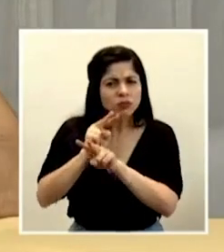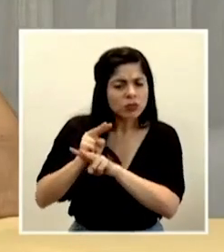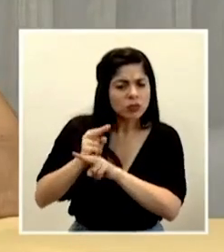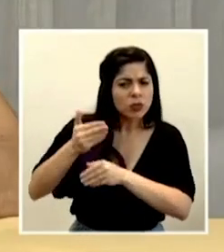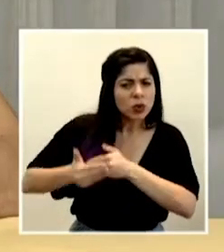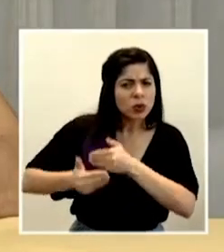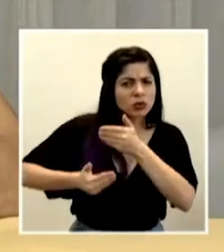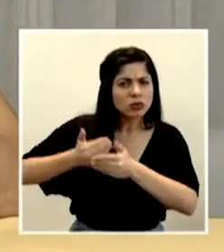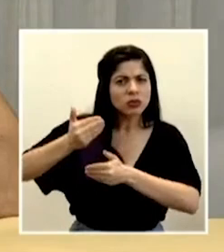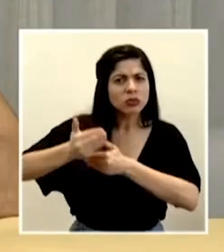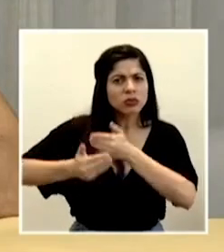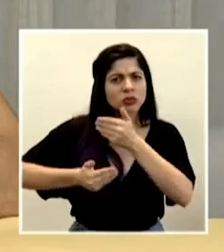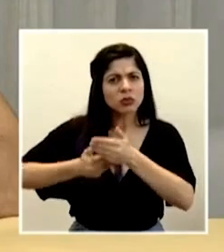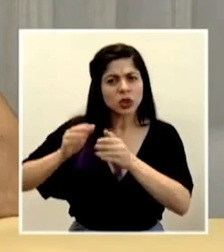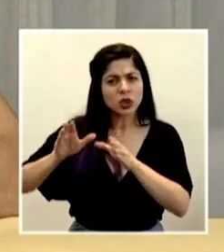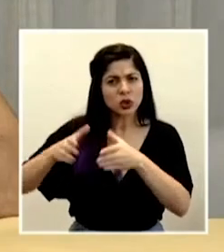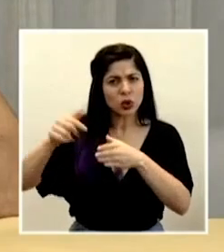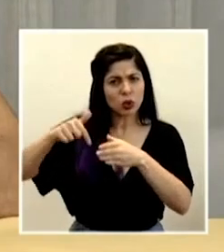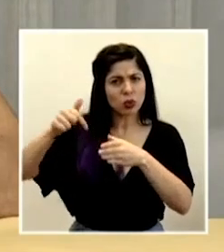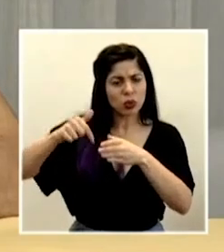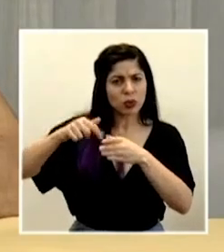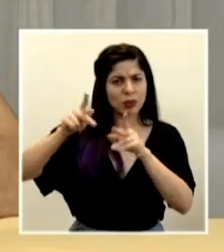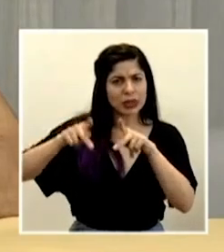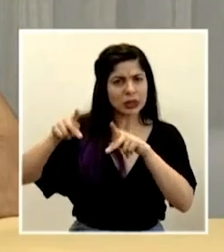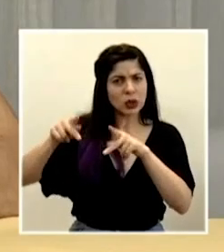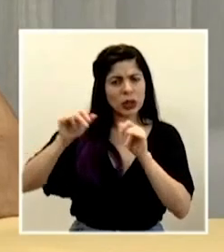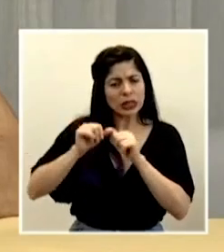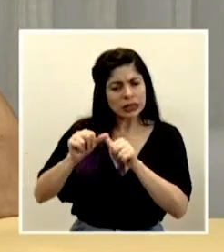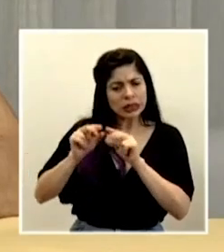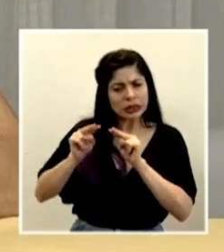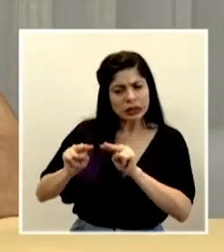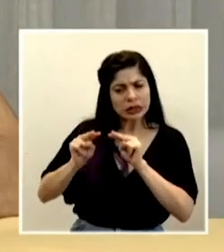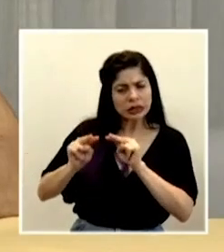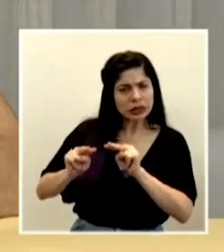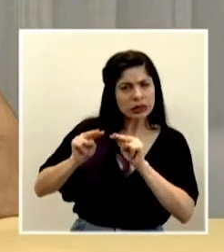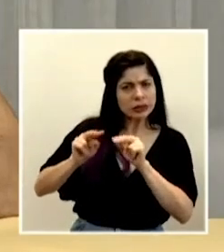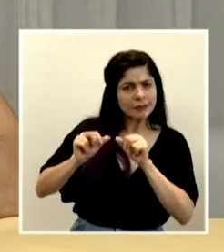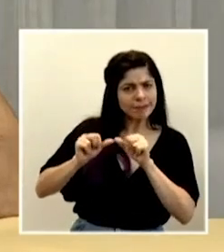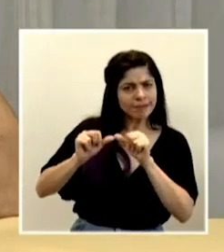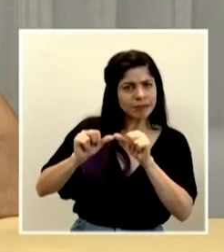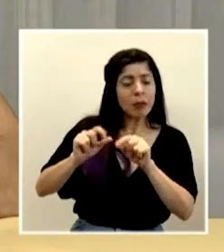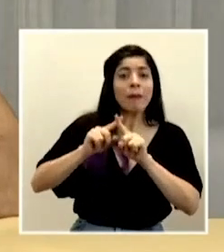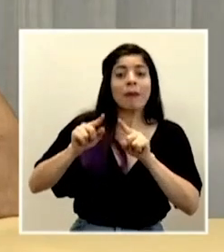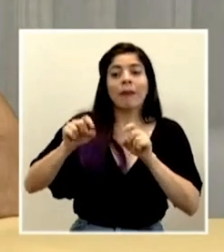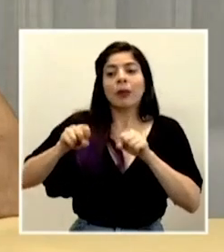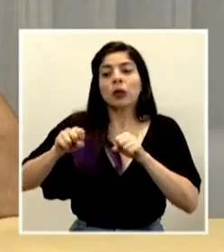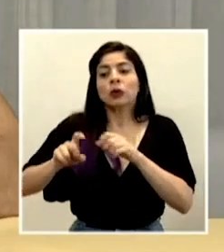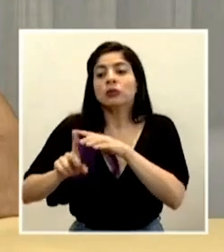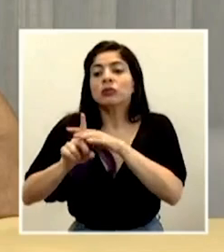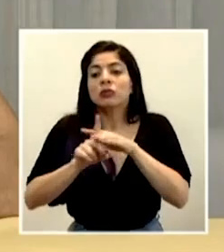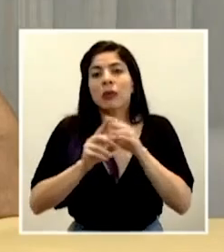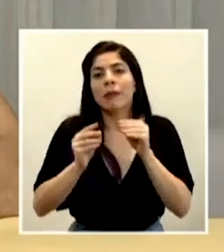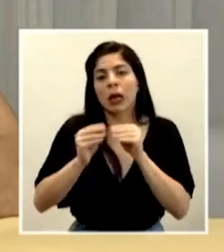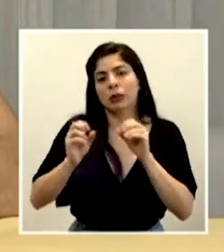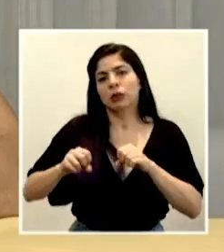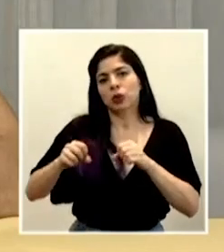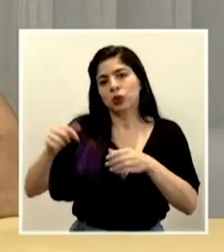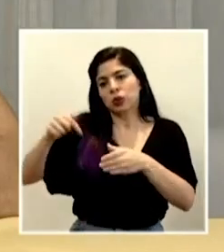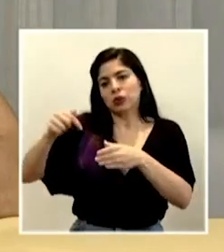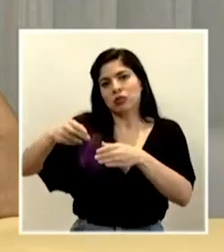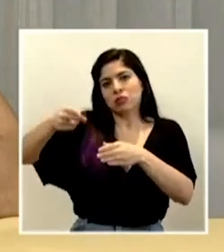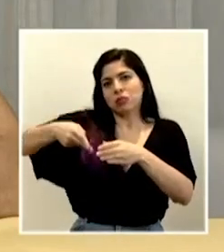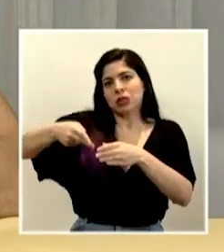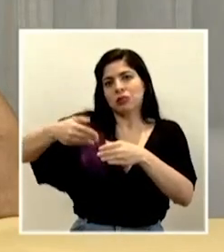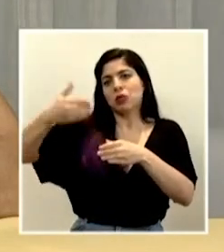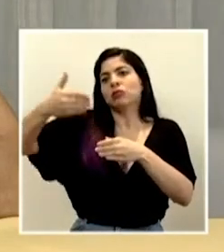de este clúster, de este conglomerado de personas, pero como indico, pueden haber más casos que vayan a salir